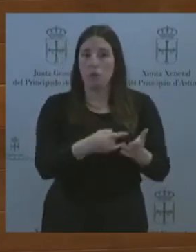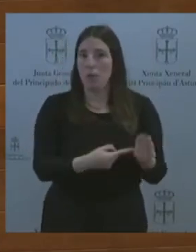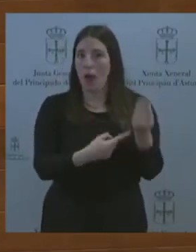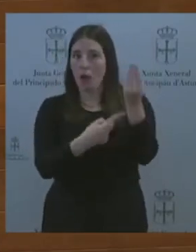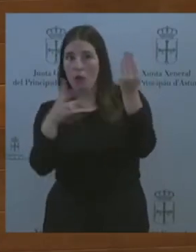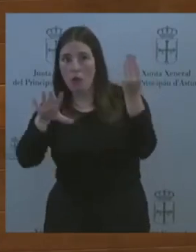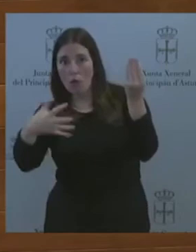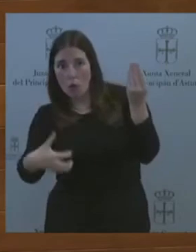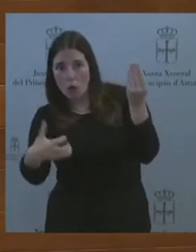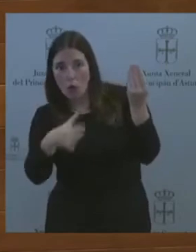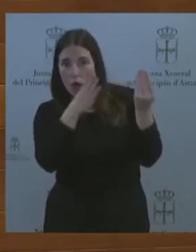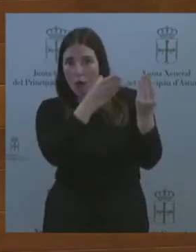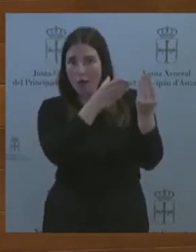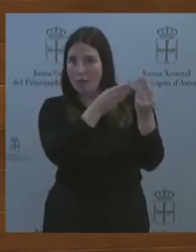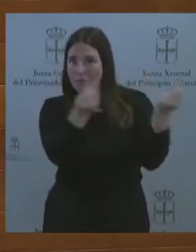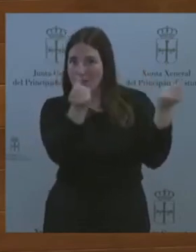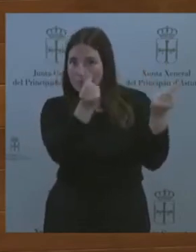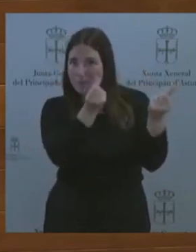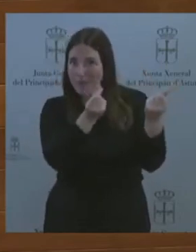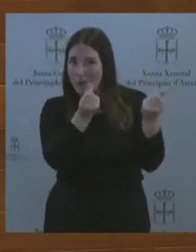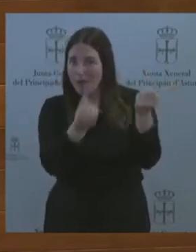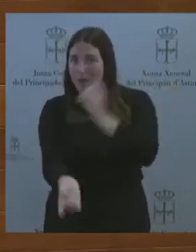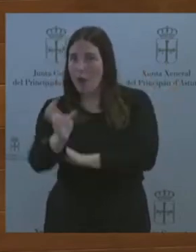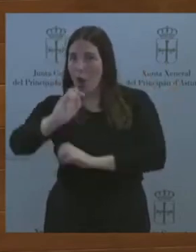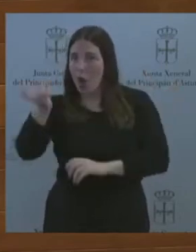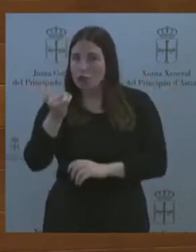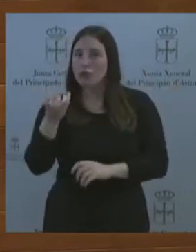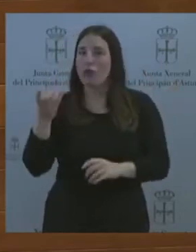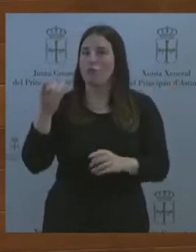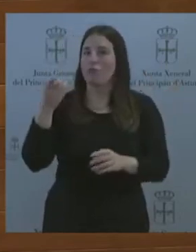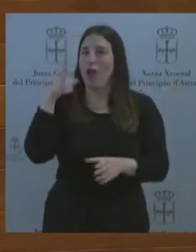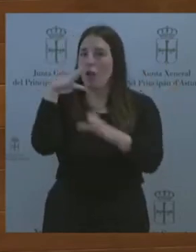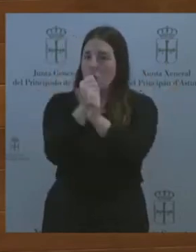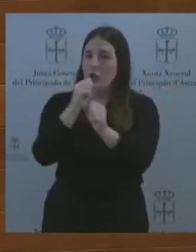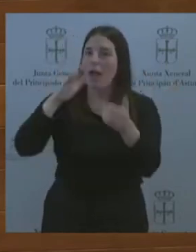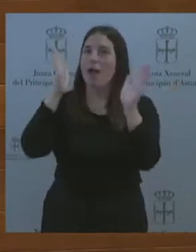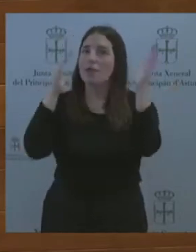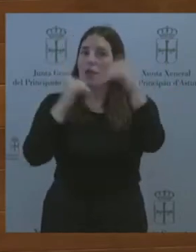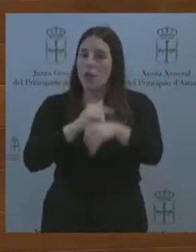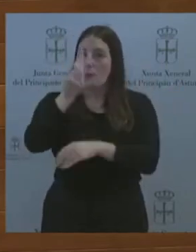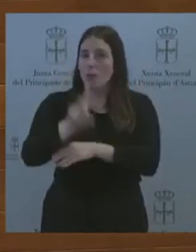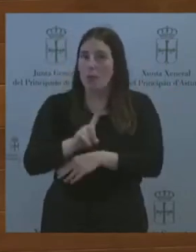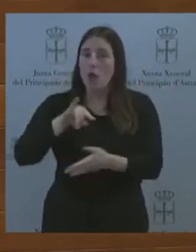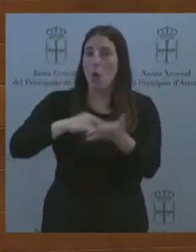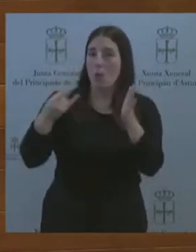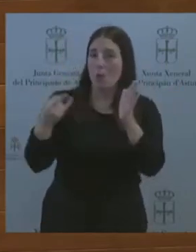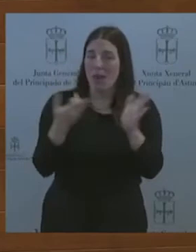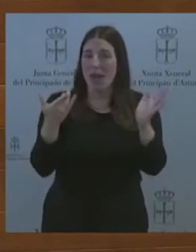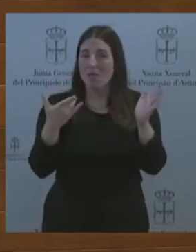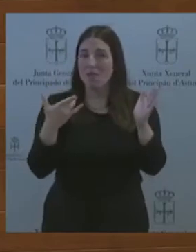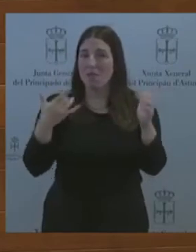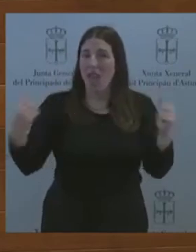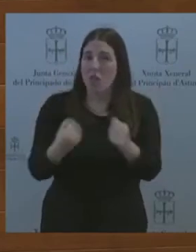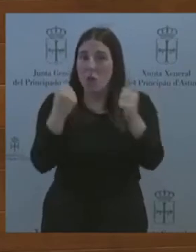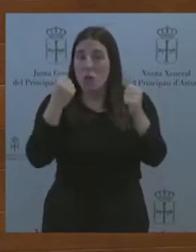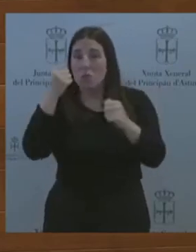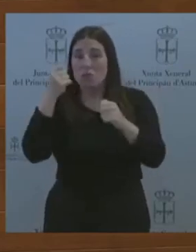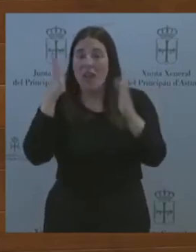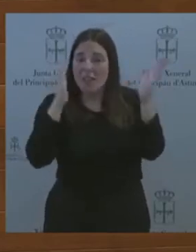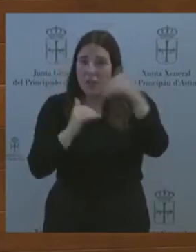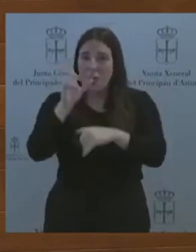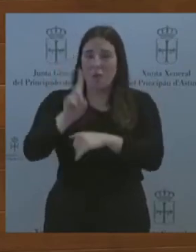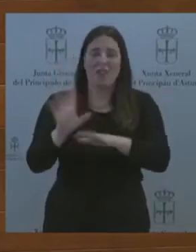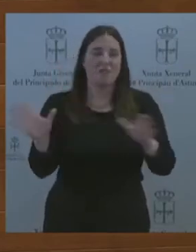un nuevo enfoque de atención primaria y un plan de acción para la atención primaria? Pero esto, ¿esto qué es? Pero si todo funciona, señores